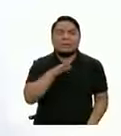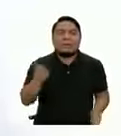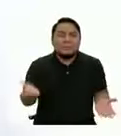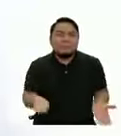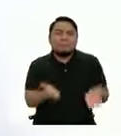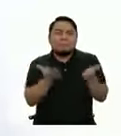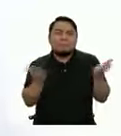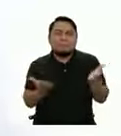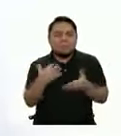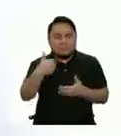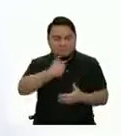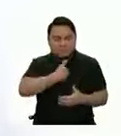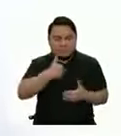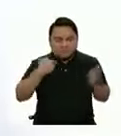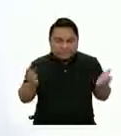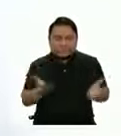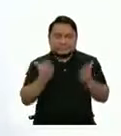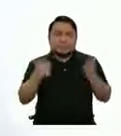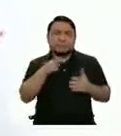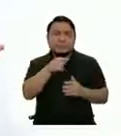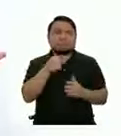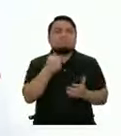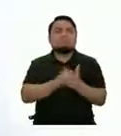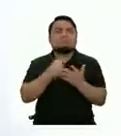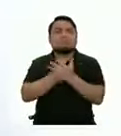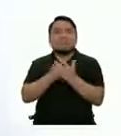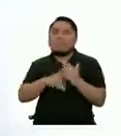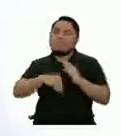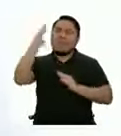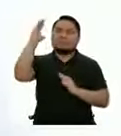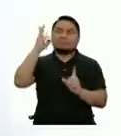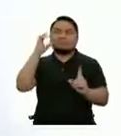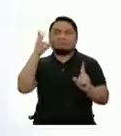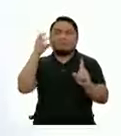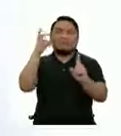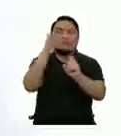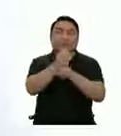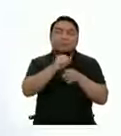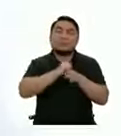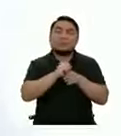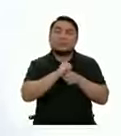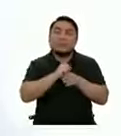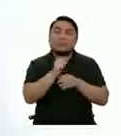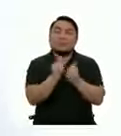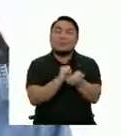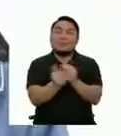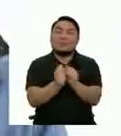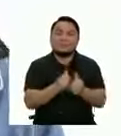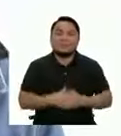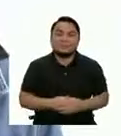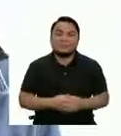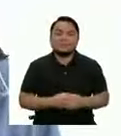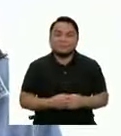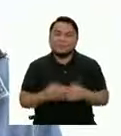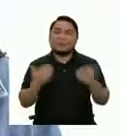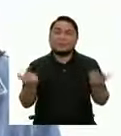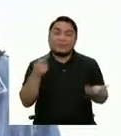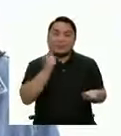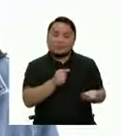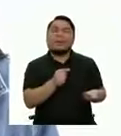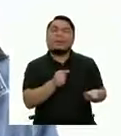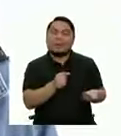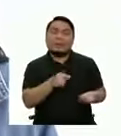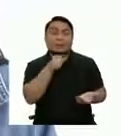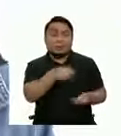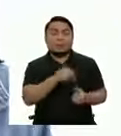motivación que hace que ellos y ellas Den su mayor esfuerzo en cada entrenamiento y competencia De esta manera